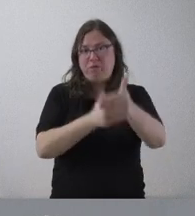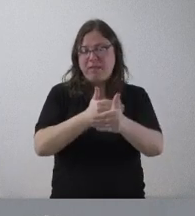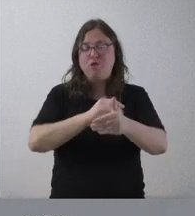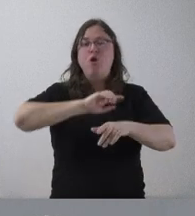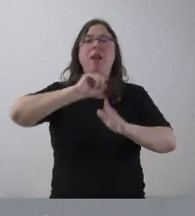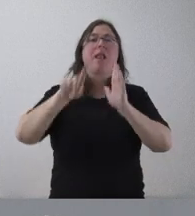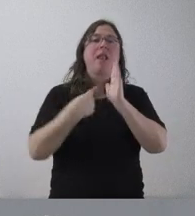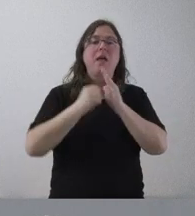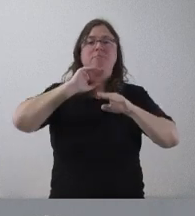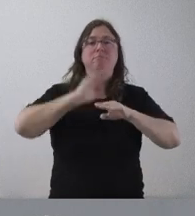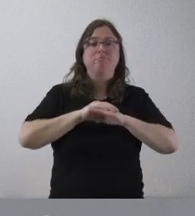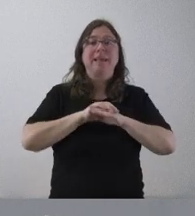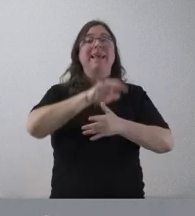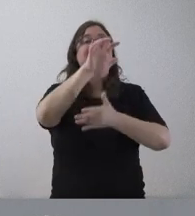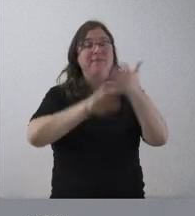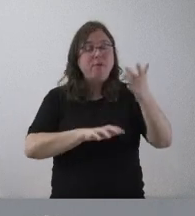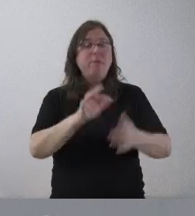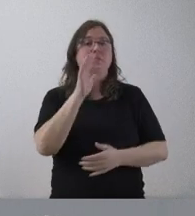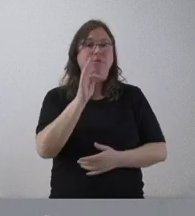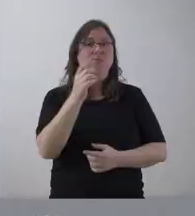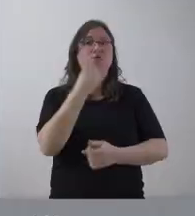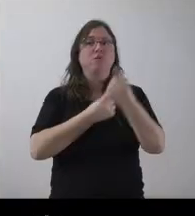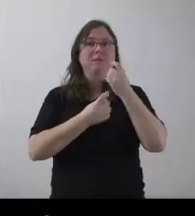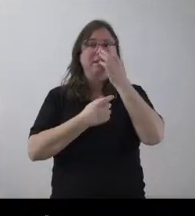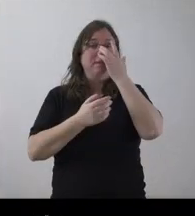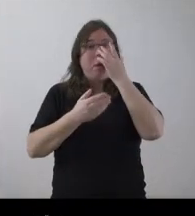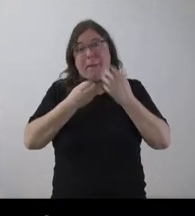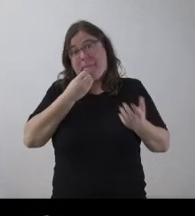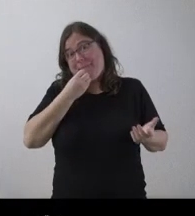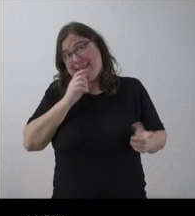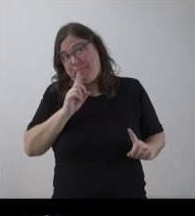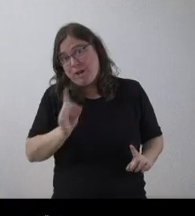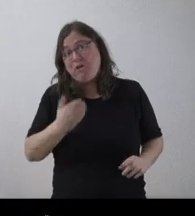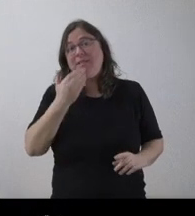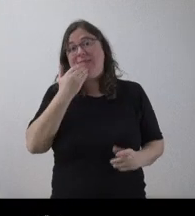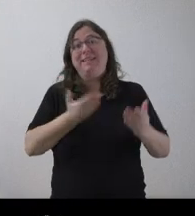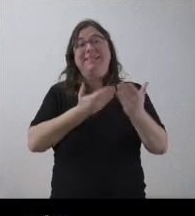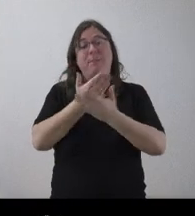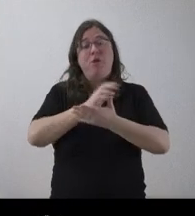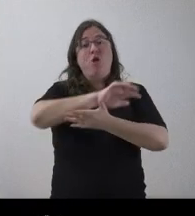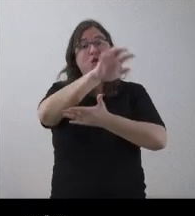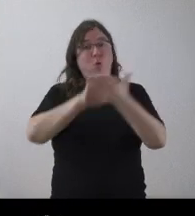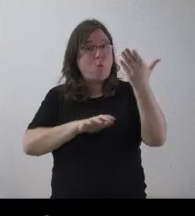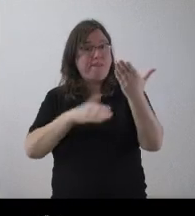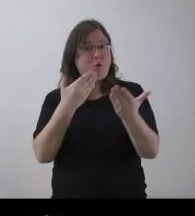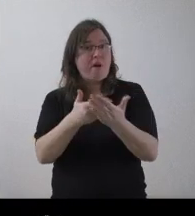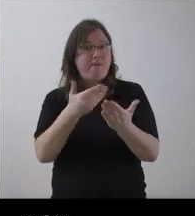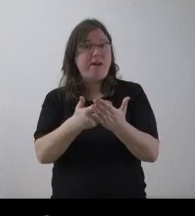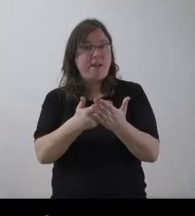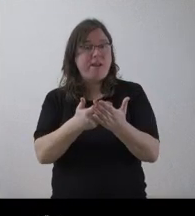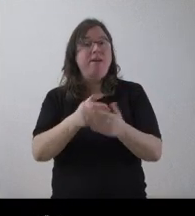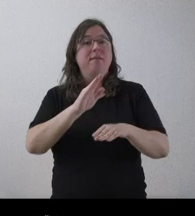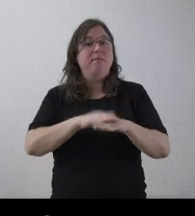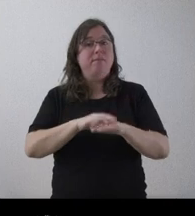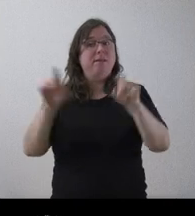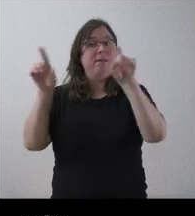ley y, además, con el informe favorable del Consejo Consultivo. Hombre, ¿no estará tan bien cuando se ha pedido un documento que avale que la adjudicataria